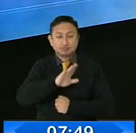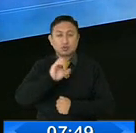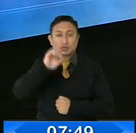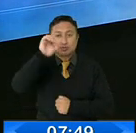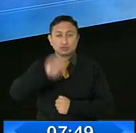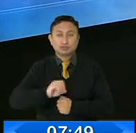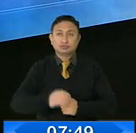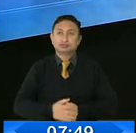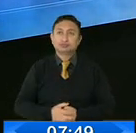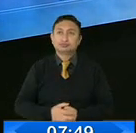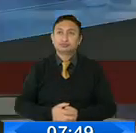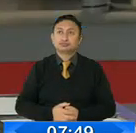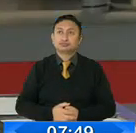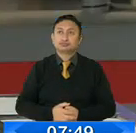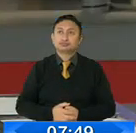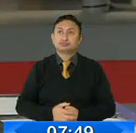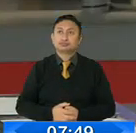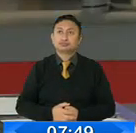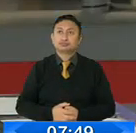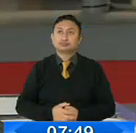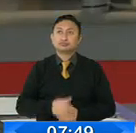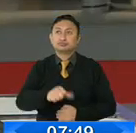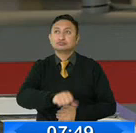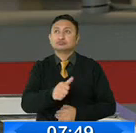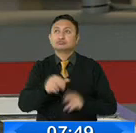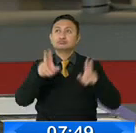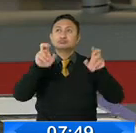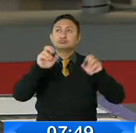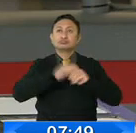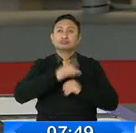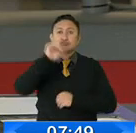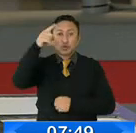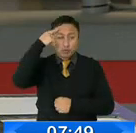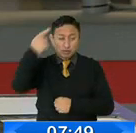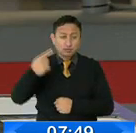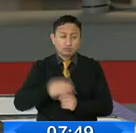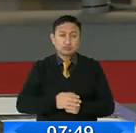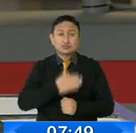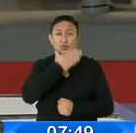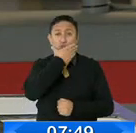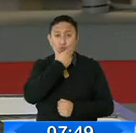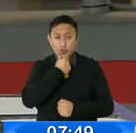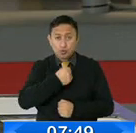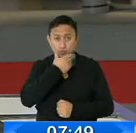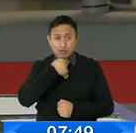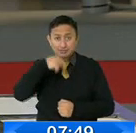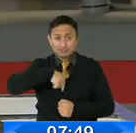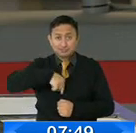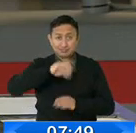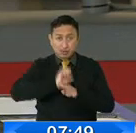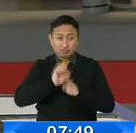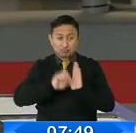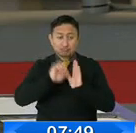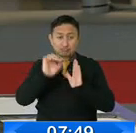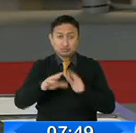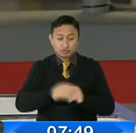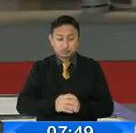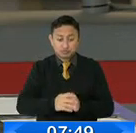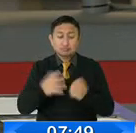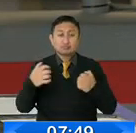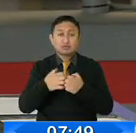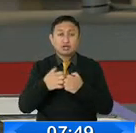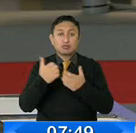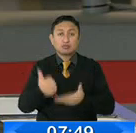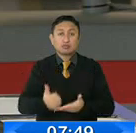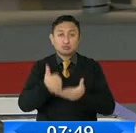% del aforo. Vamos a otra información. El gobierno de Israel entregó una nueva donación a nuestro país. Se trata de insumos de bioseguridad